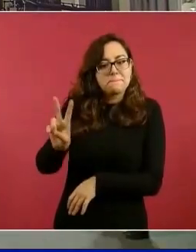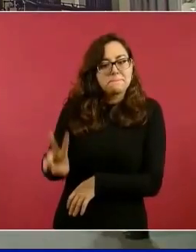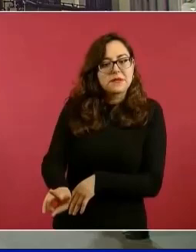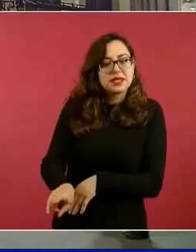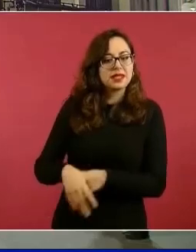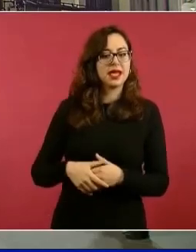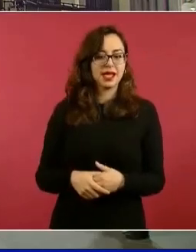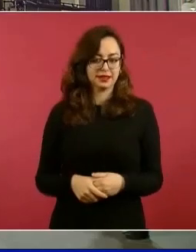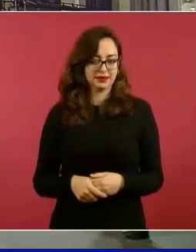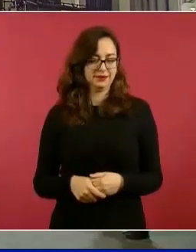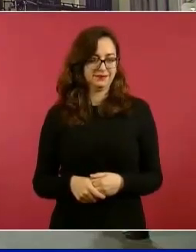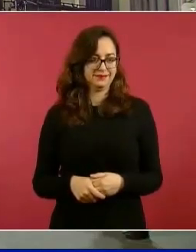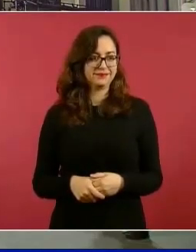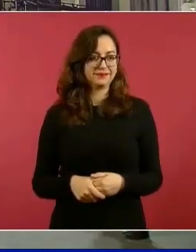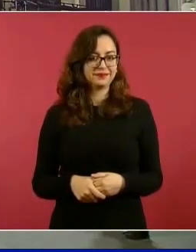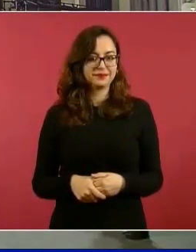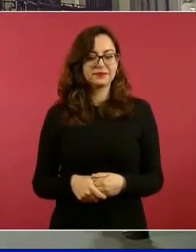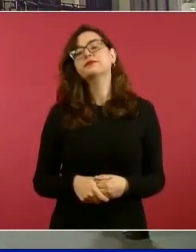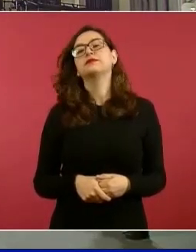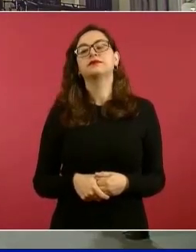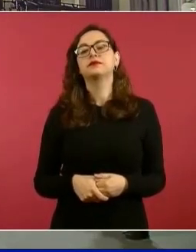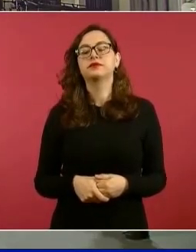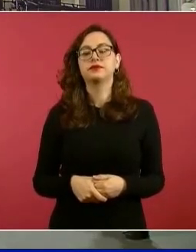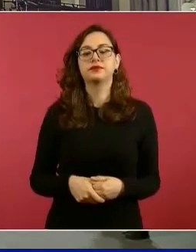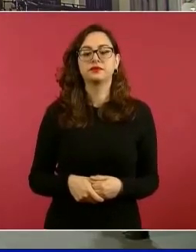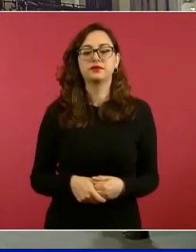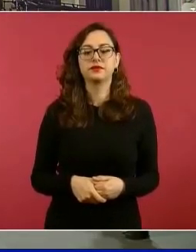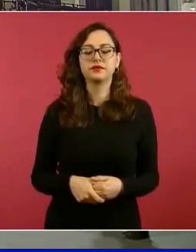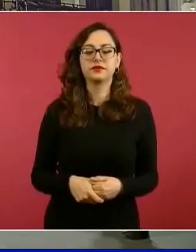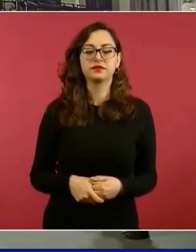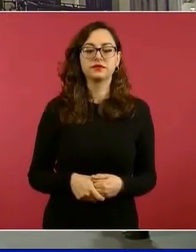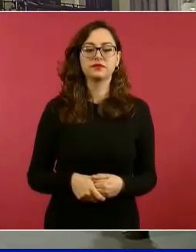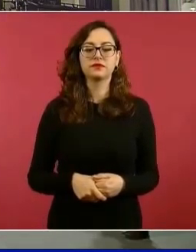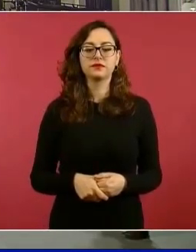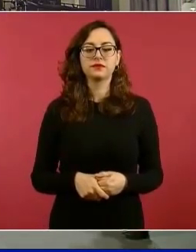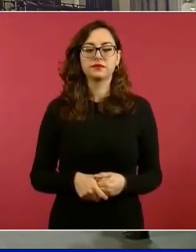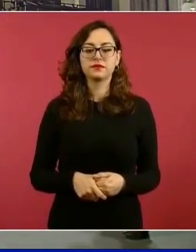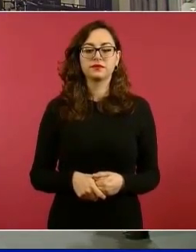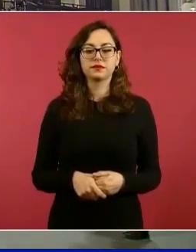muy